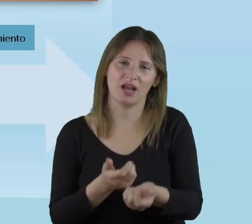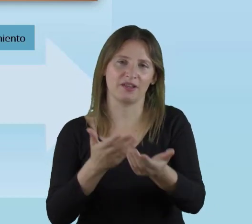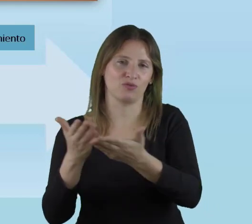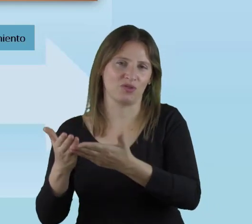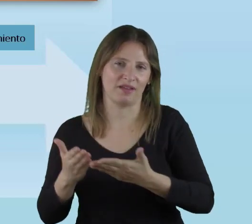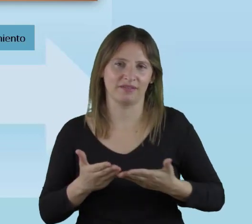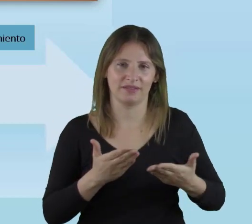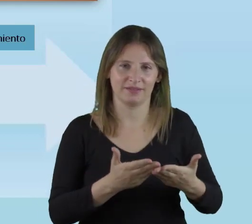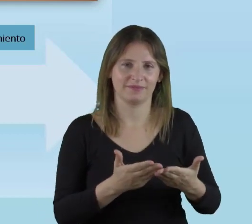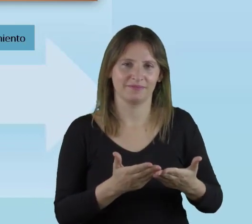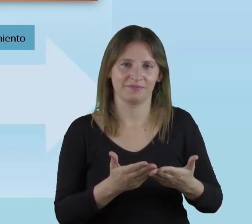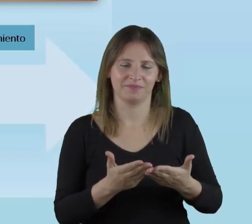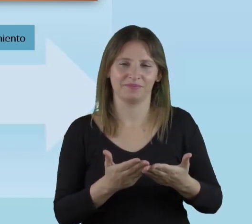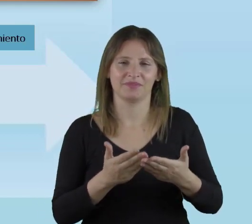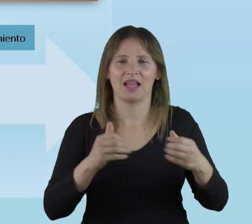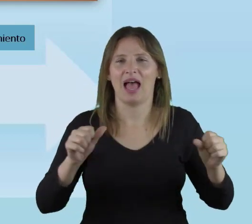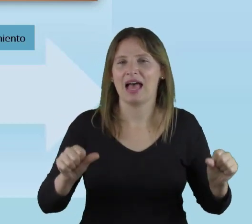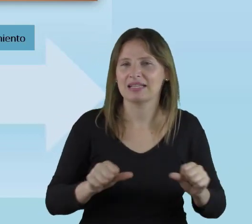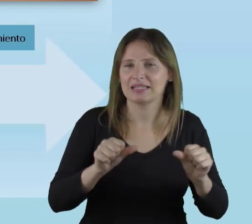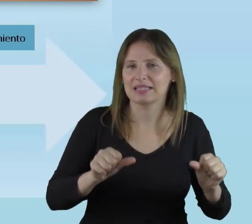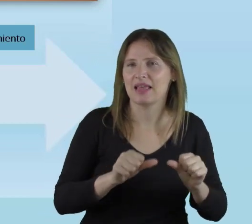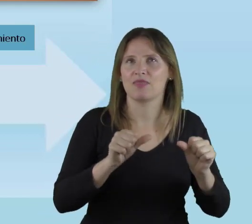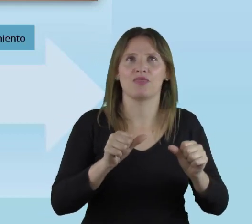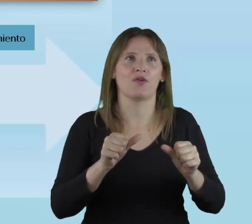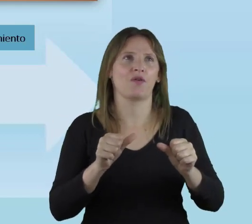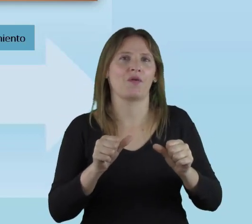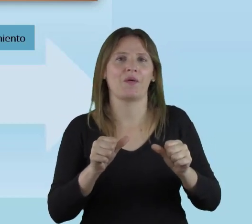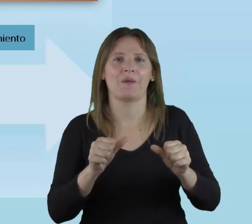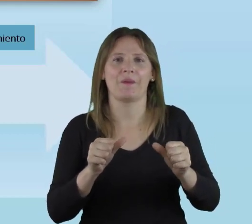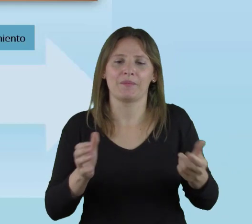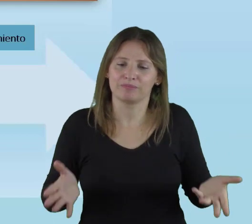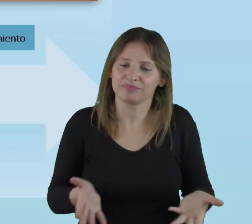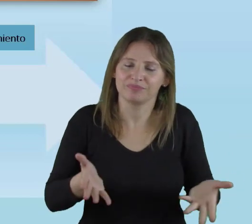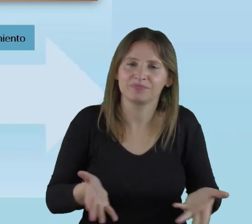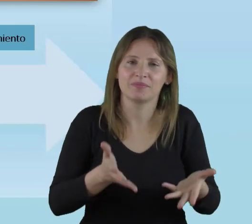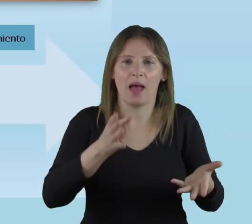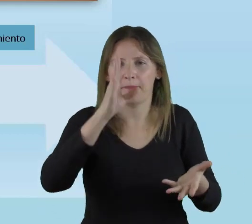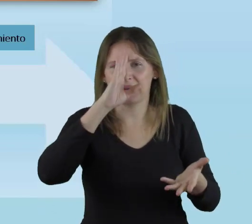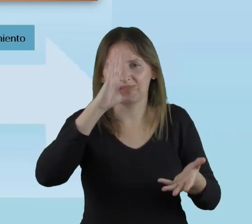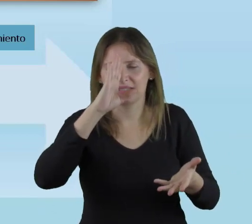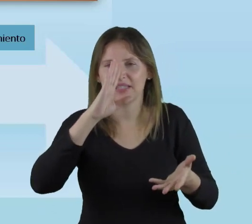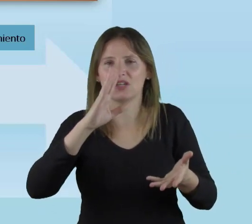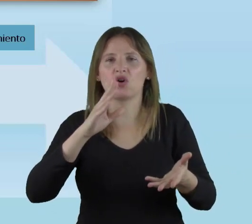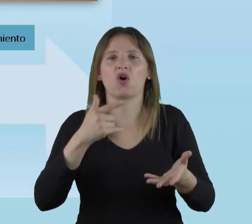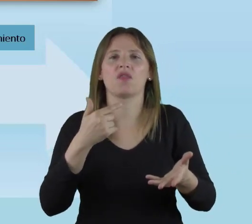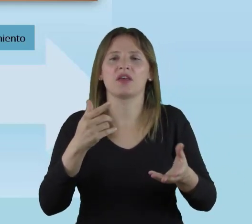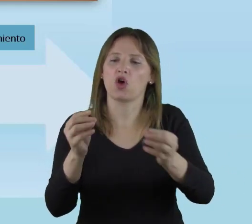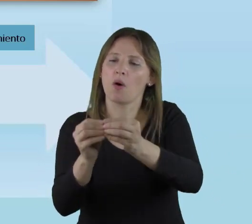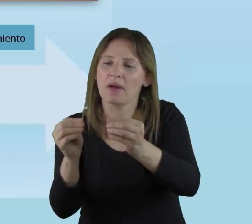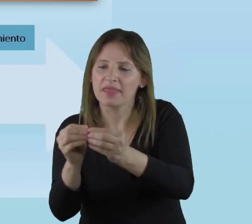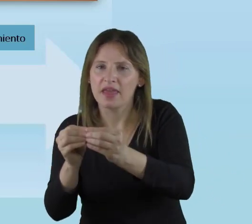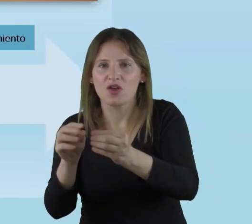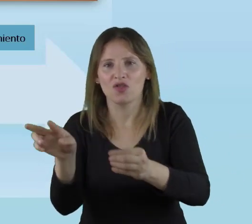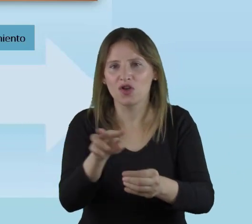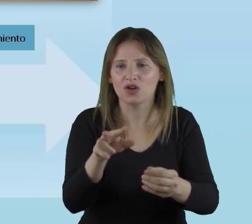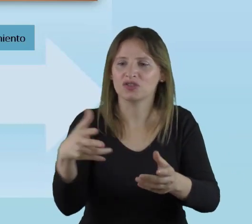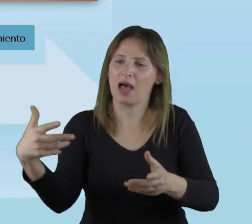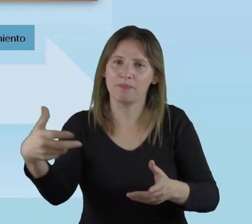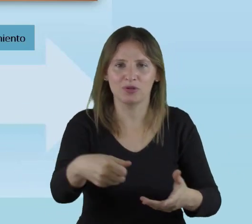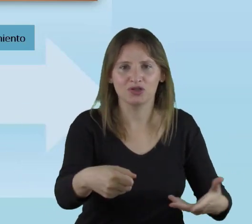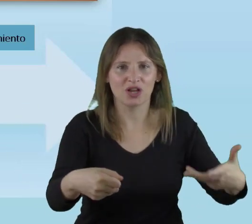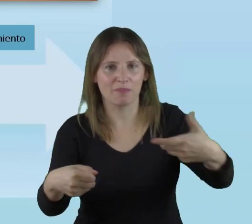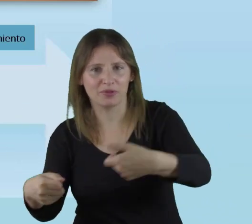acompañar a nuestros estudiantes a través de aprendizajes, asistidos entre cuáles,